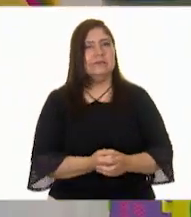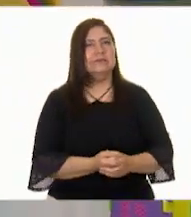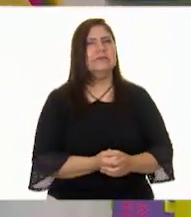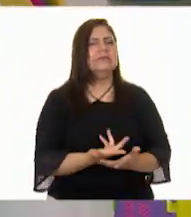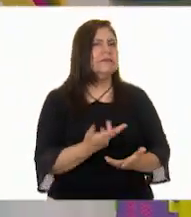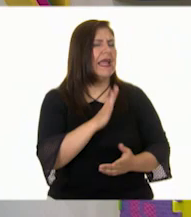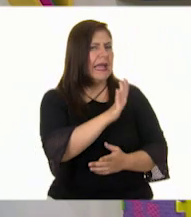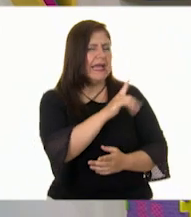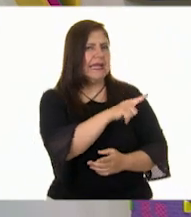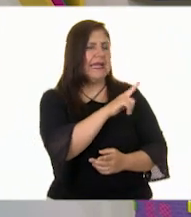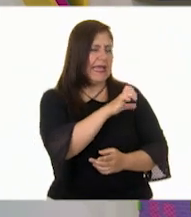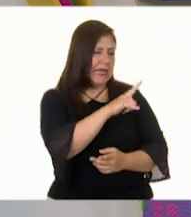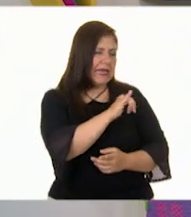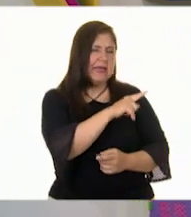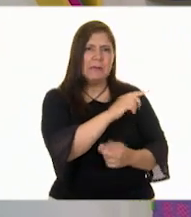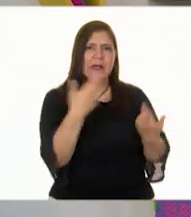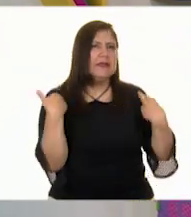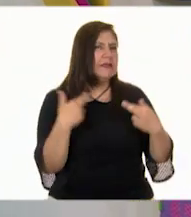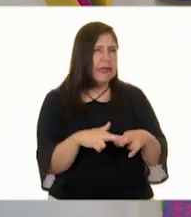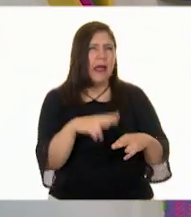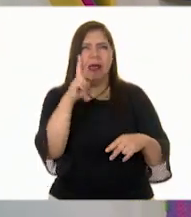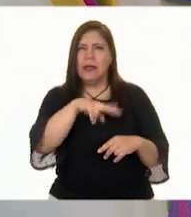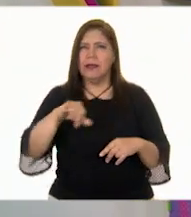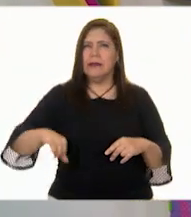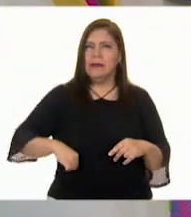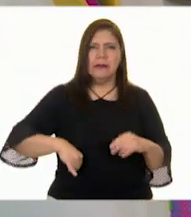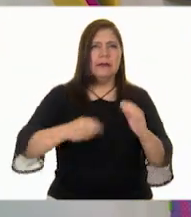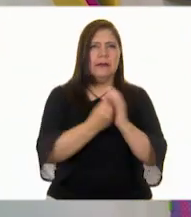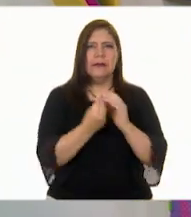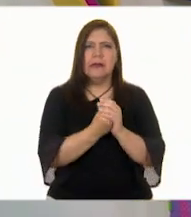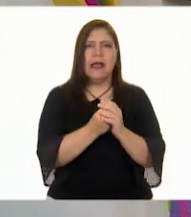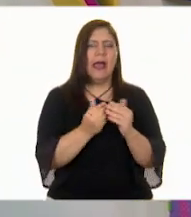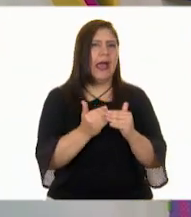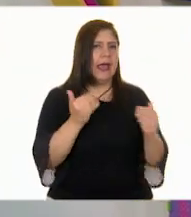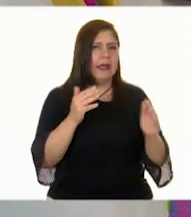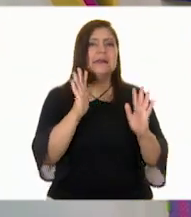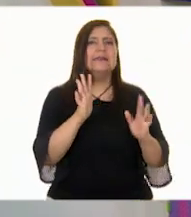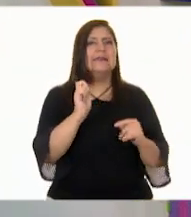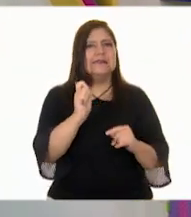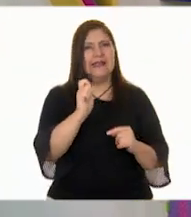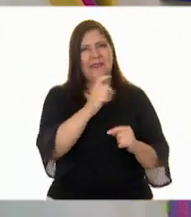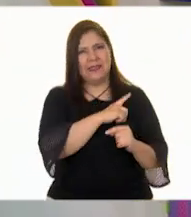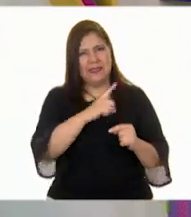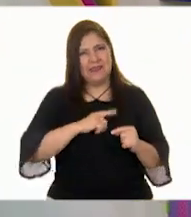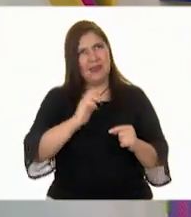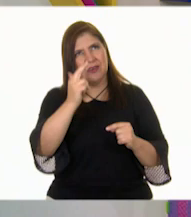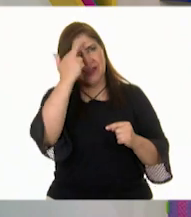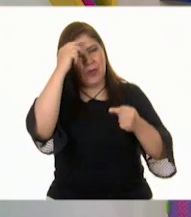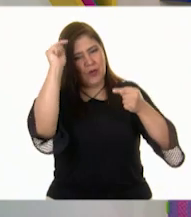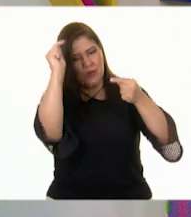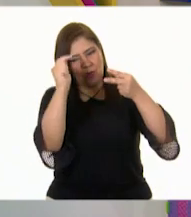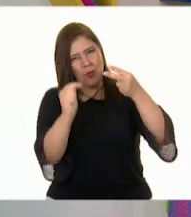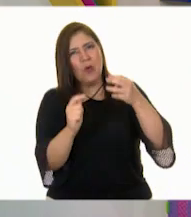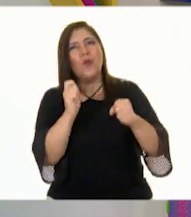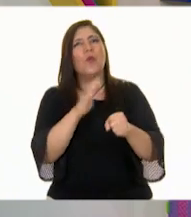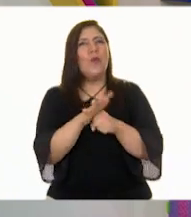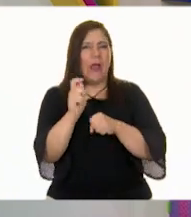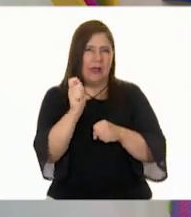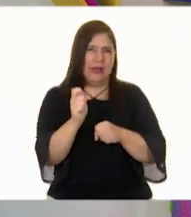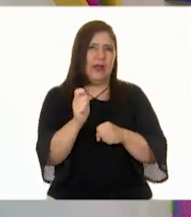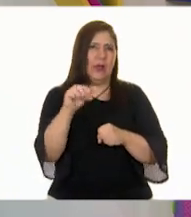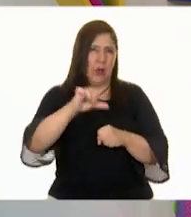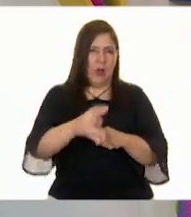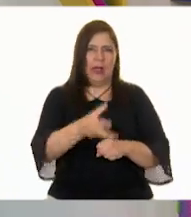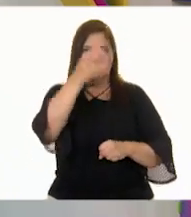Eli, solamente ya para terminar esta clase tan interesante, ¿qué les parece si recordamos lo que aprendimos el día de hoy? En